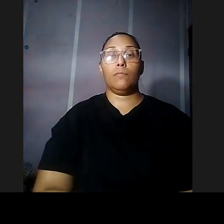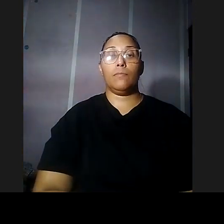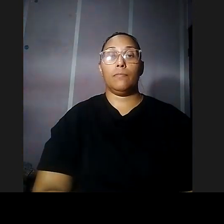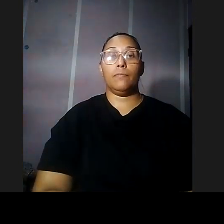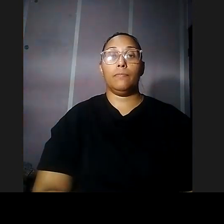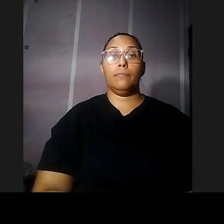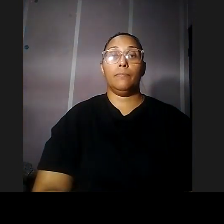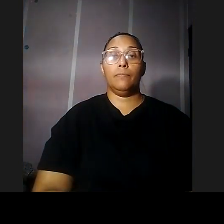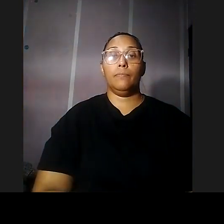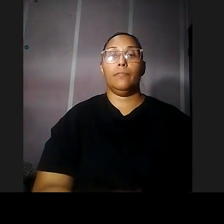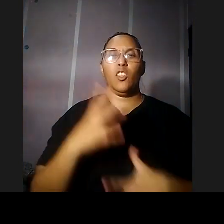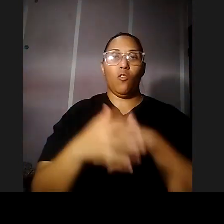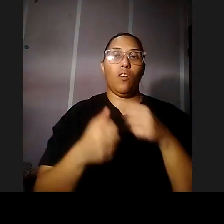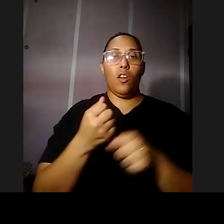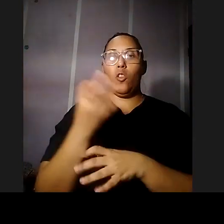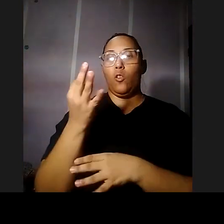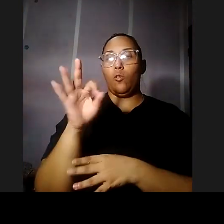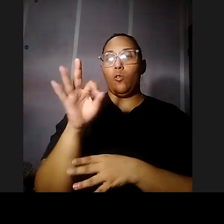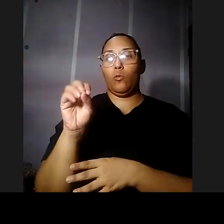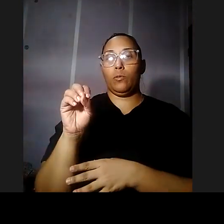la década de los 90 por ahí si me equivoco